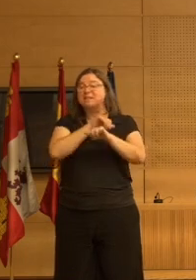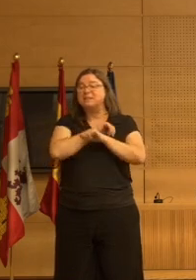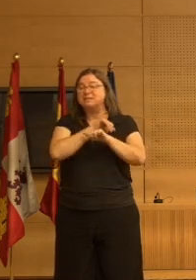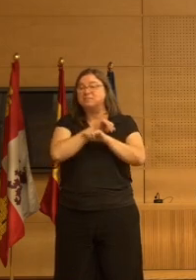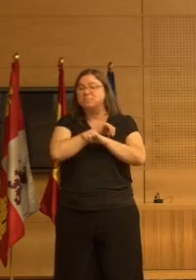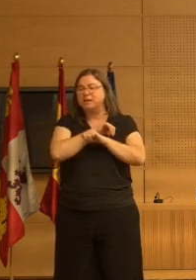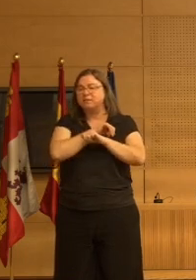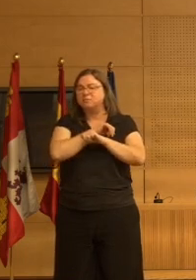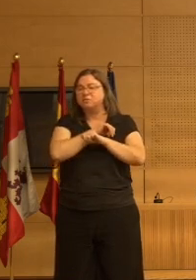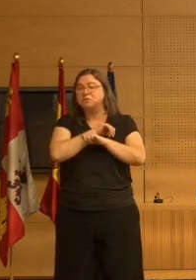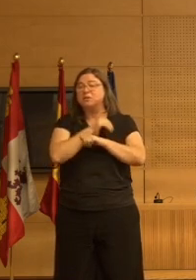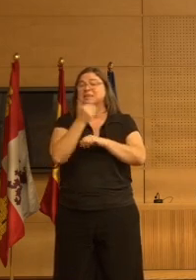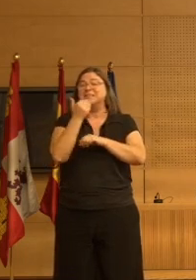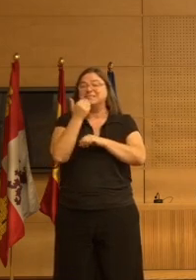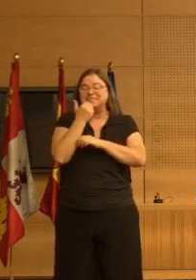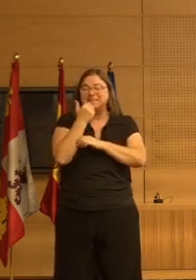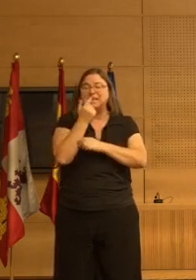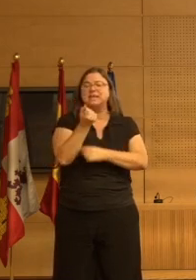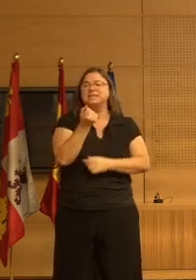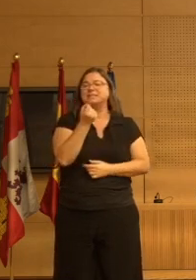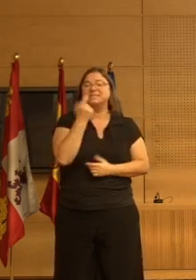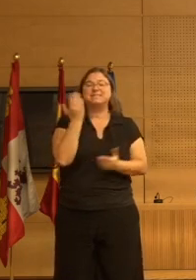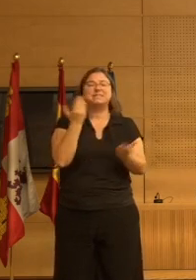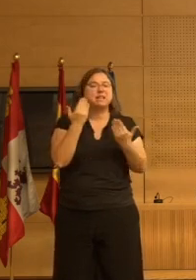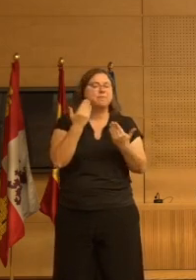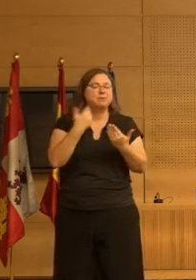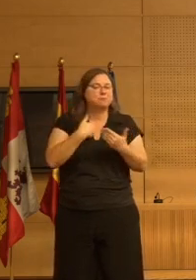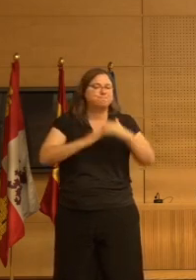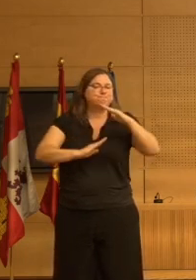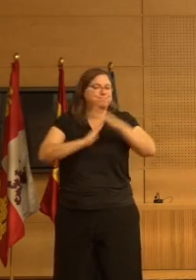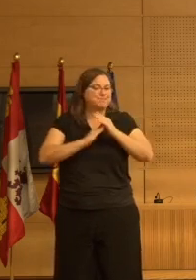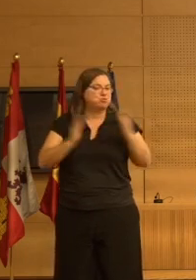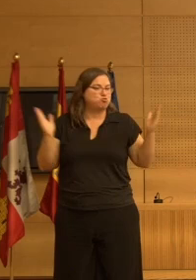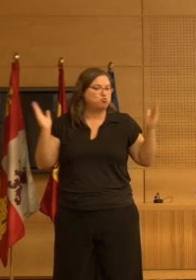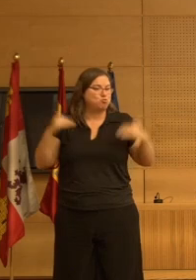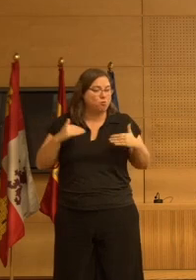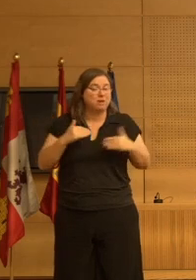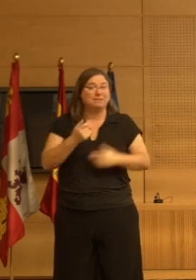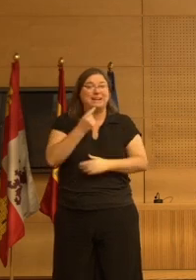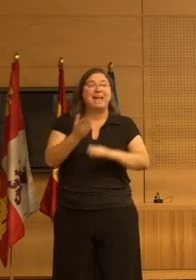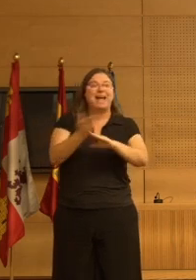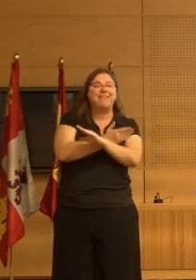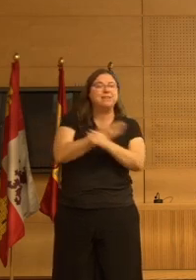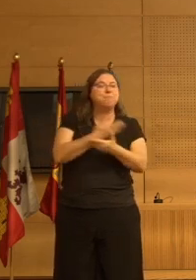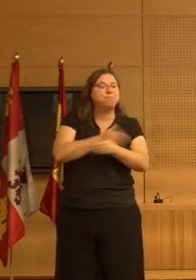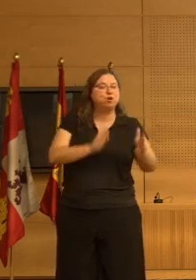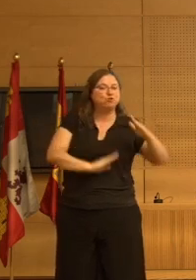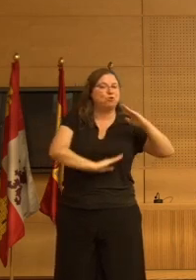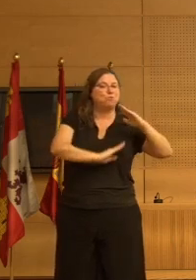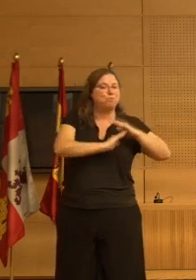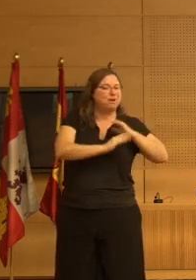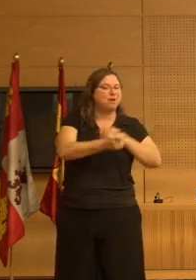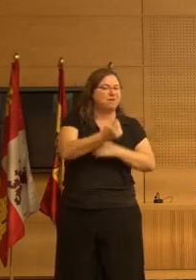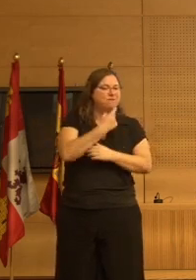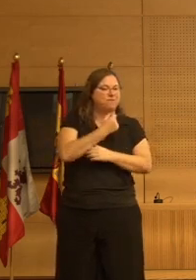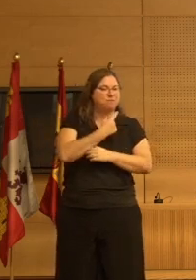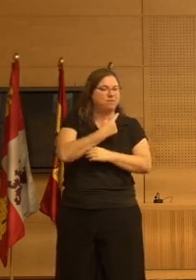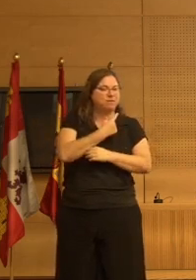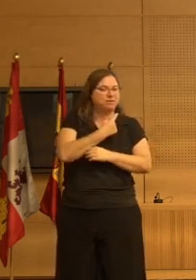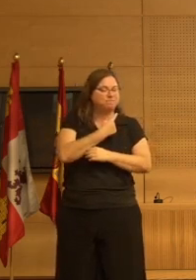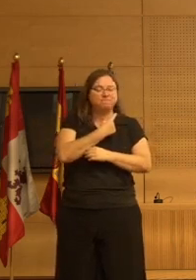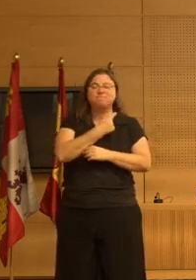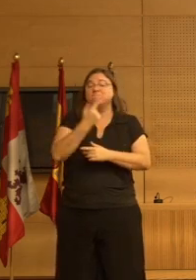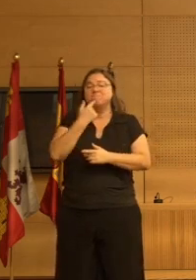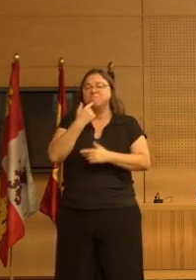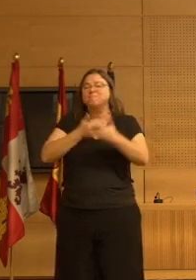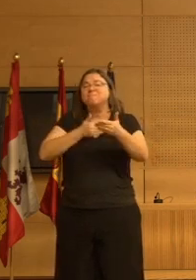si no aparecen los tratamientos que detengan la enfermedad en fases previas, tratamientos de los que tanto se habla, pero que desgraciadamente